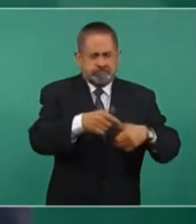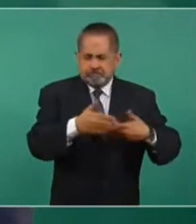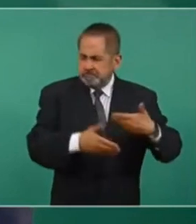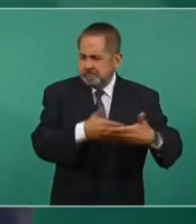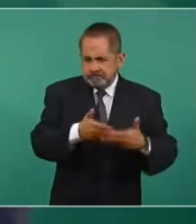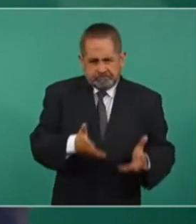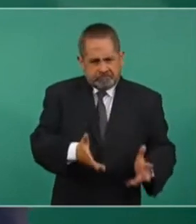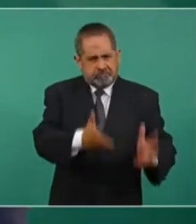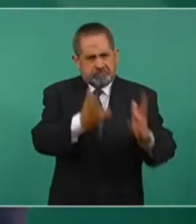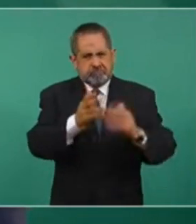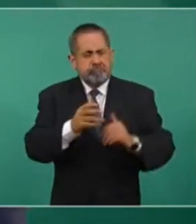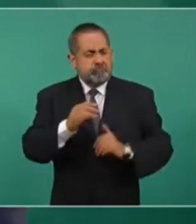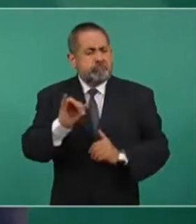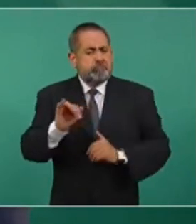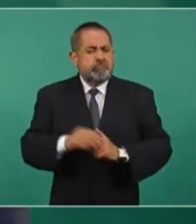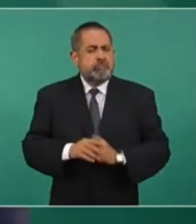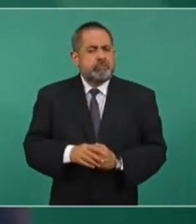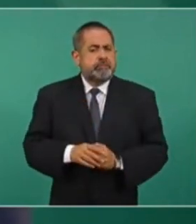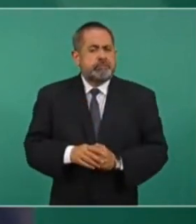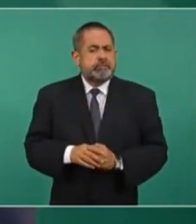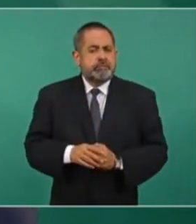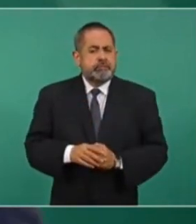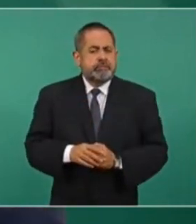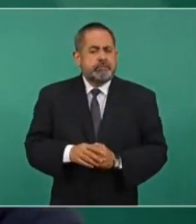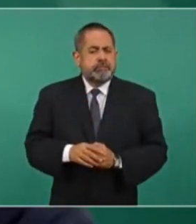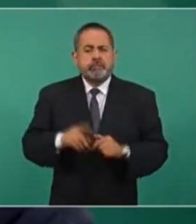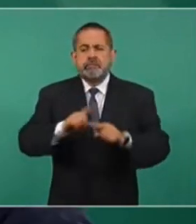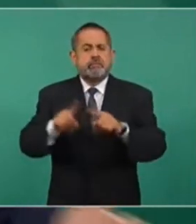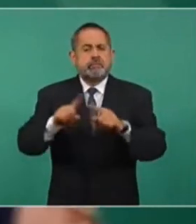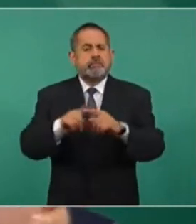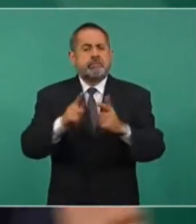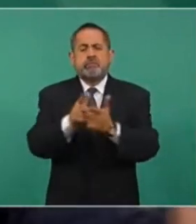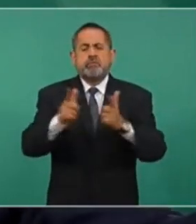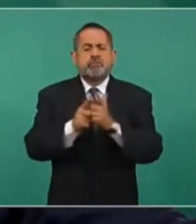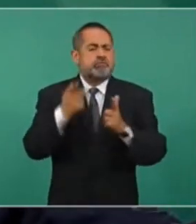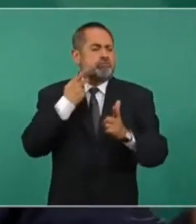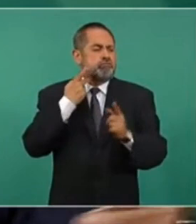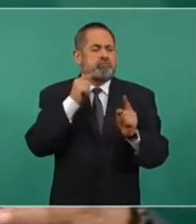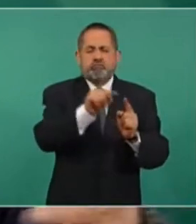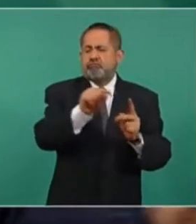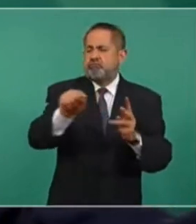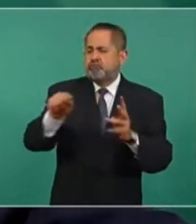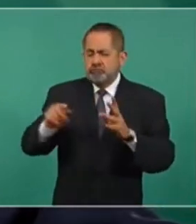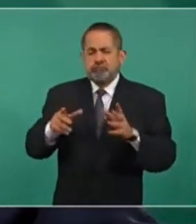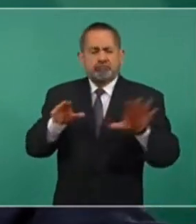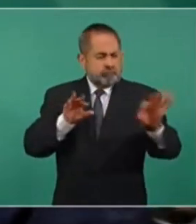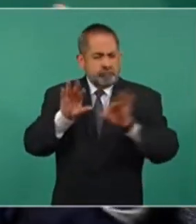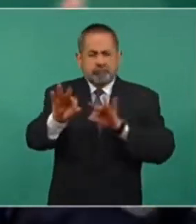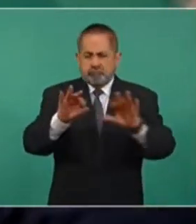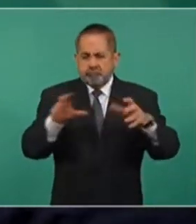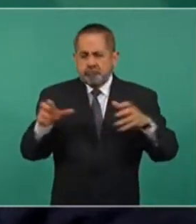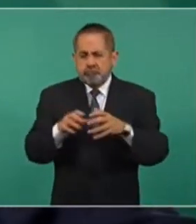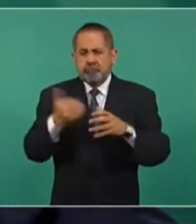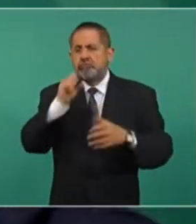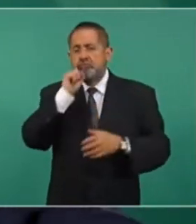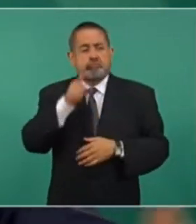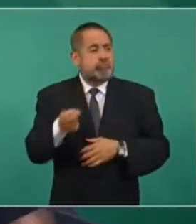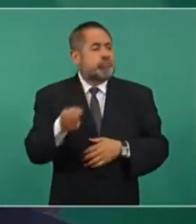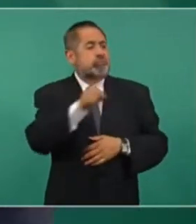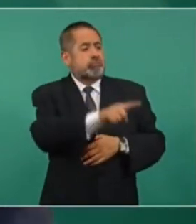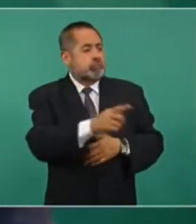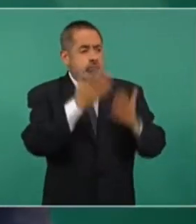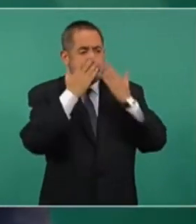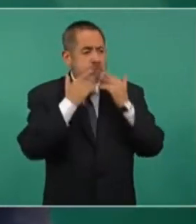distintos partidos y también ciudadanos sin partido.